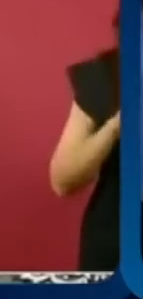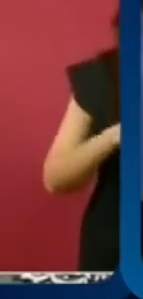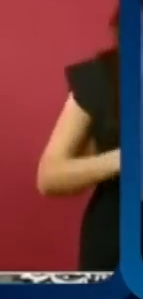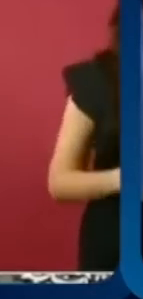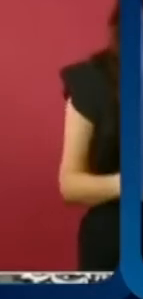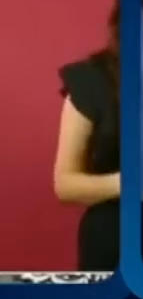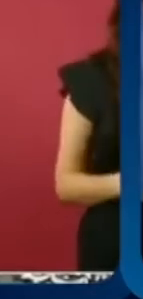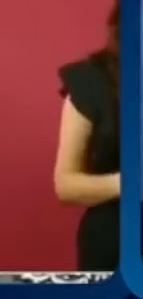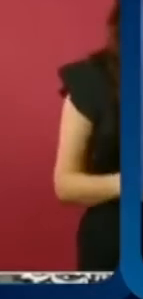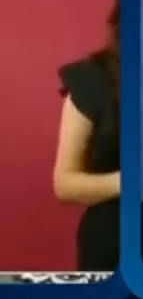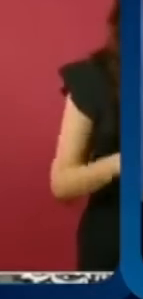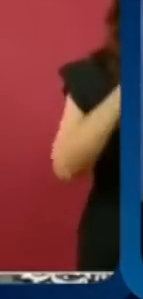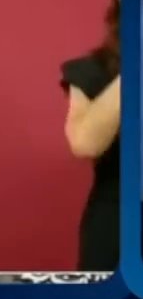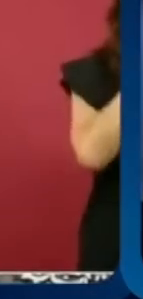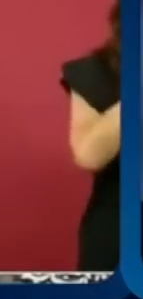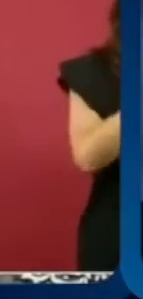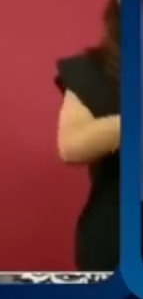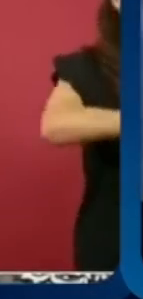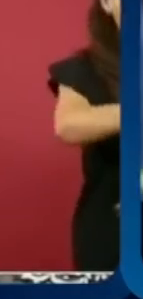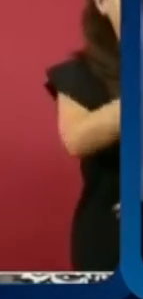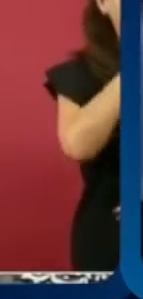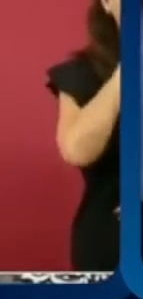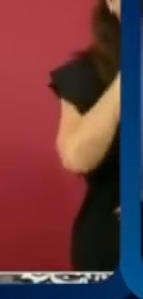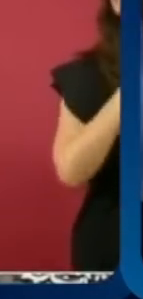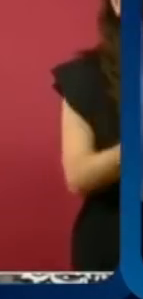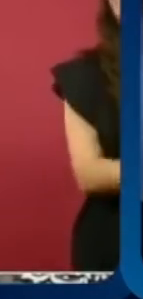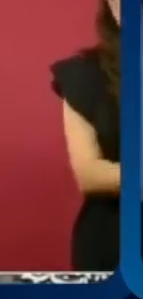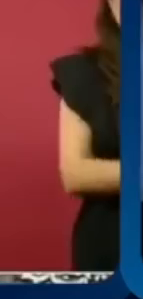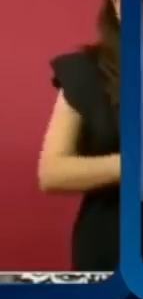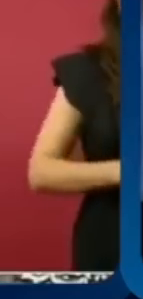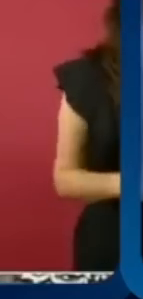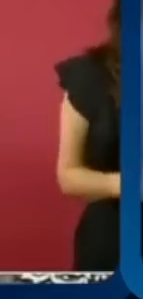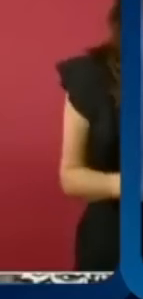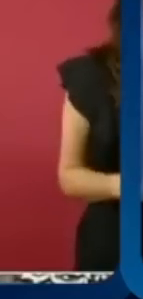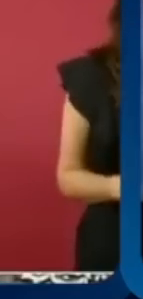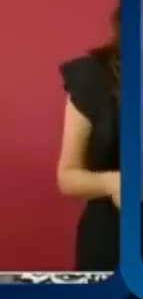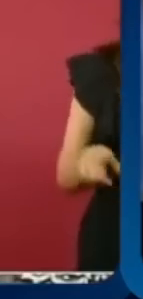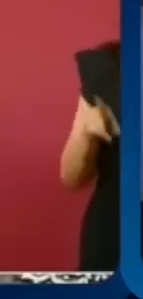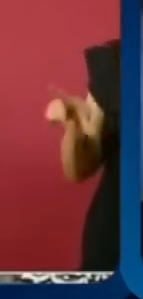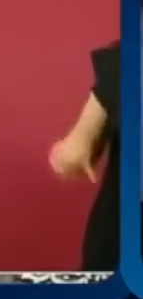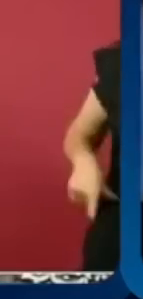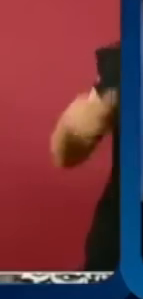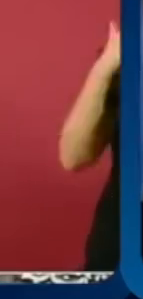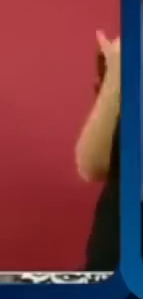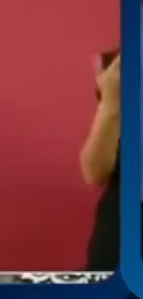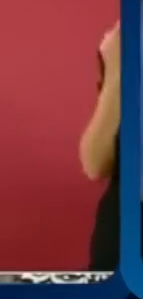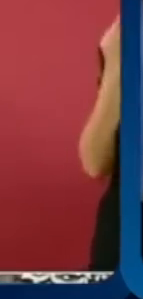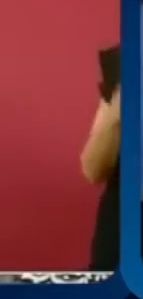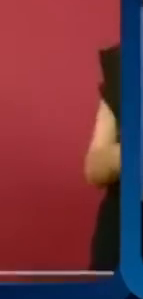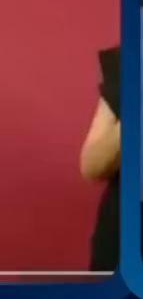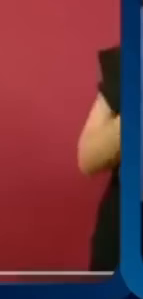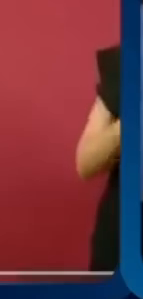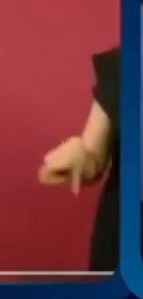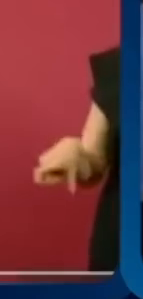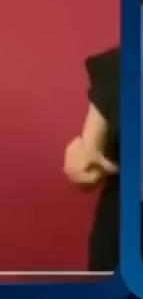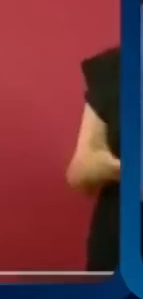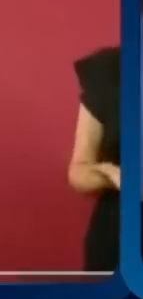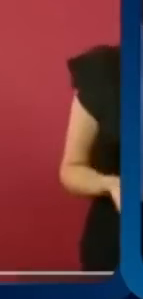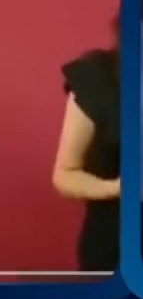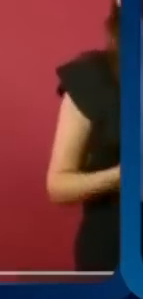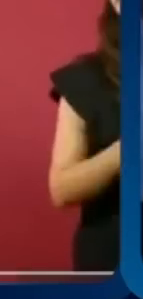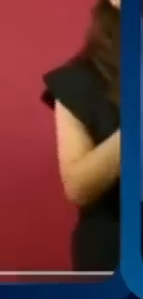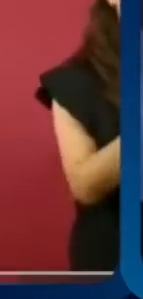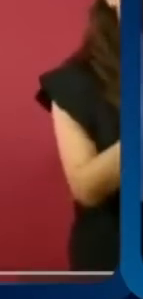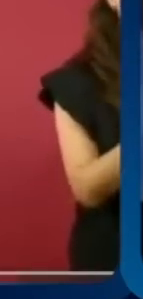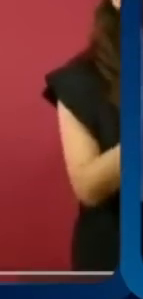entidades del mundo, pues bueno, optan por países donde la moneda de cambio no forzosamente